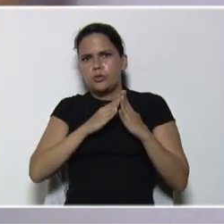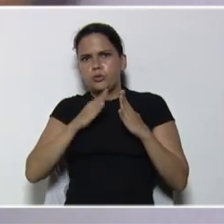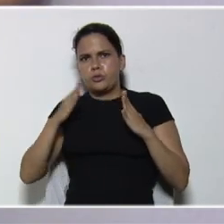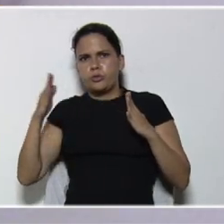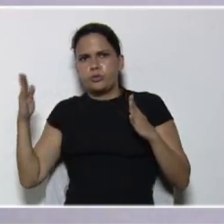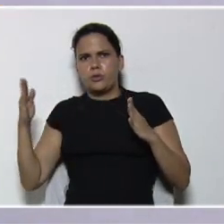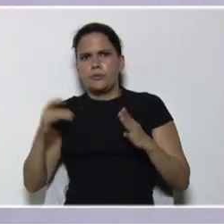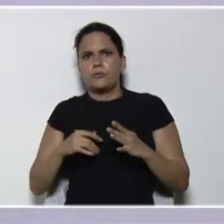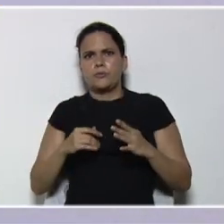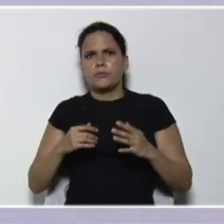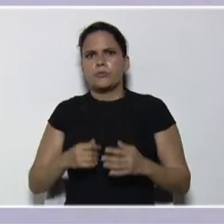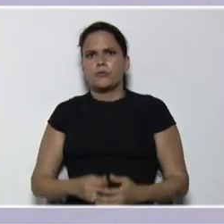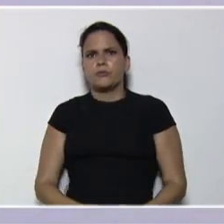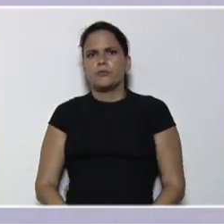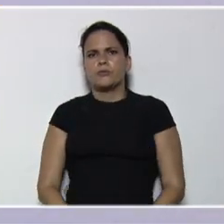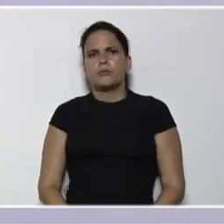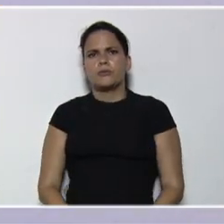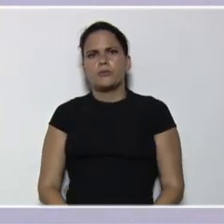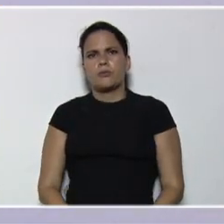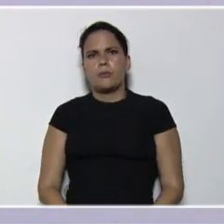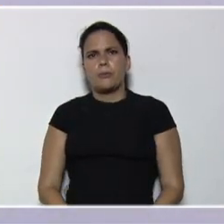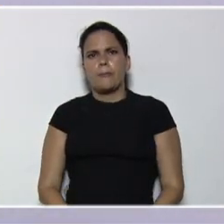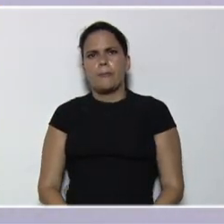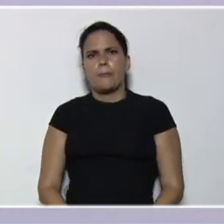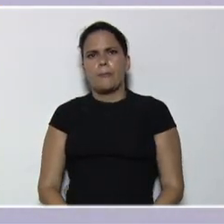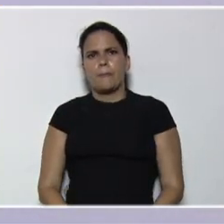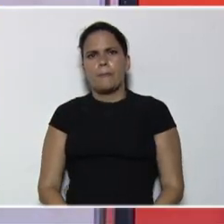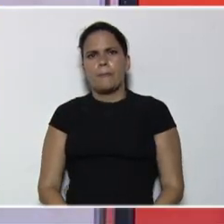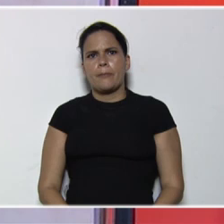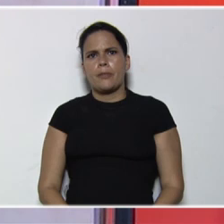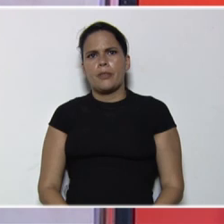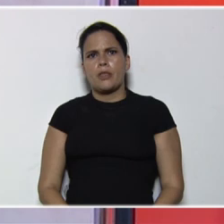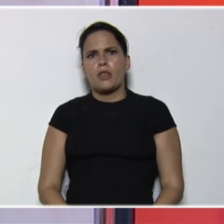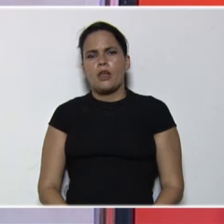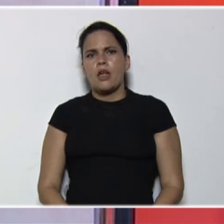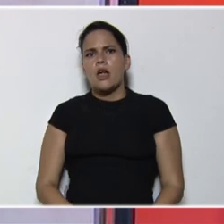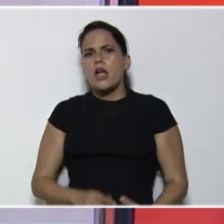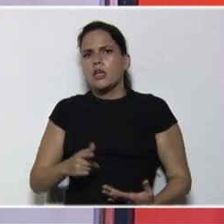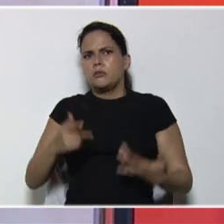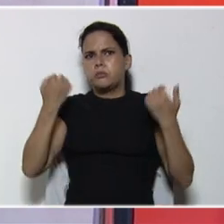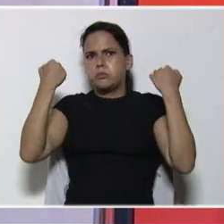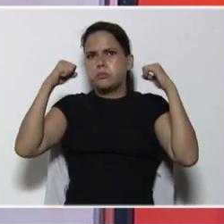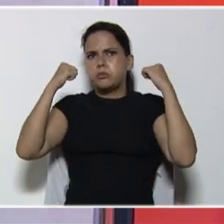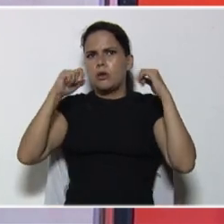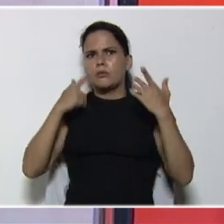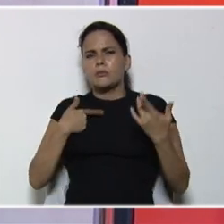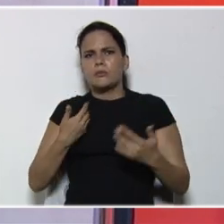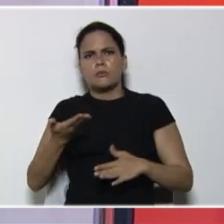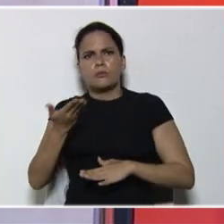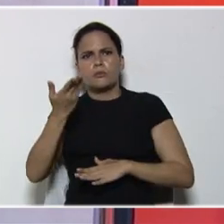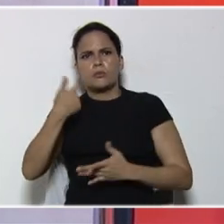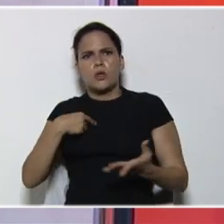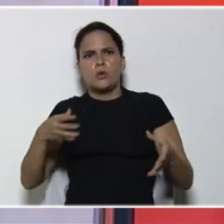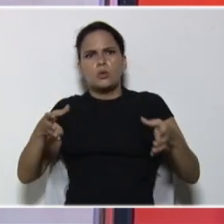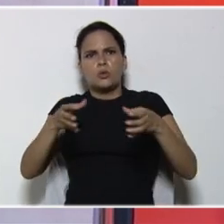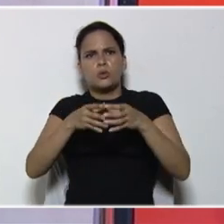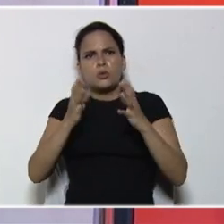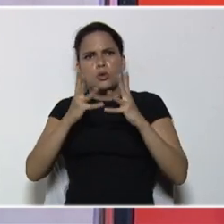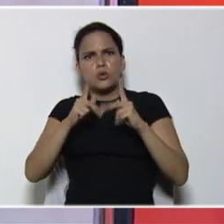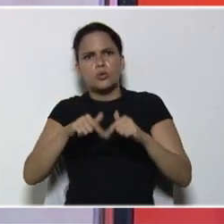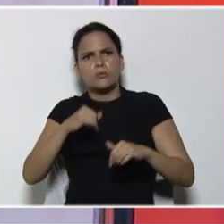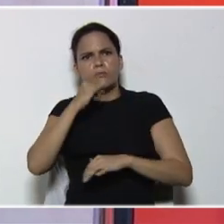cantidades enteras positivas. Bien, entre las operaciones fundamentales del conjunto de números de Z,